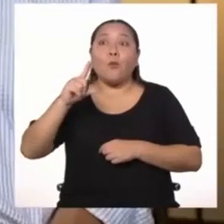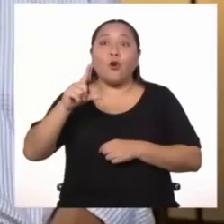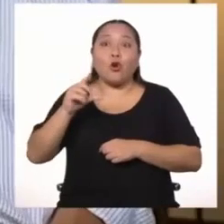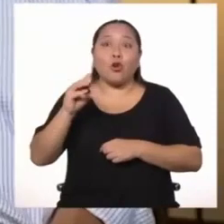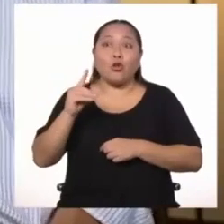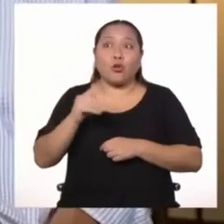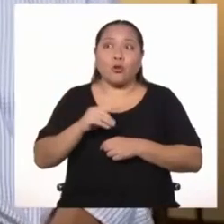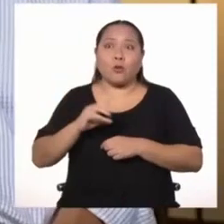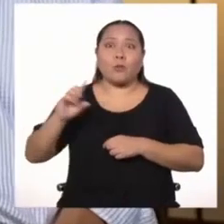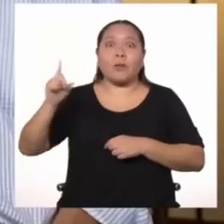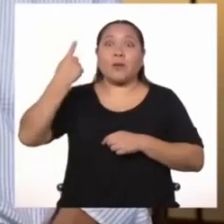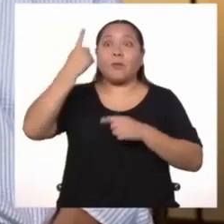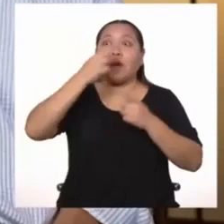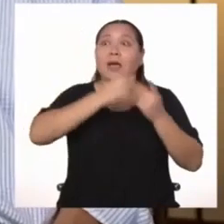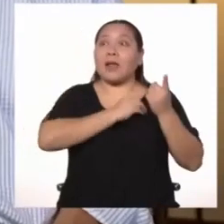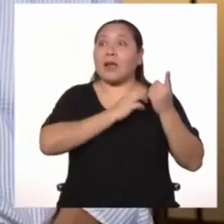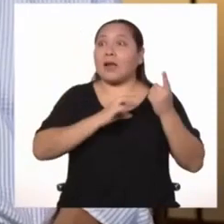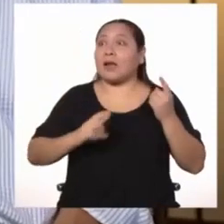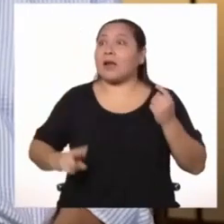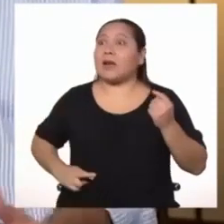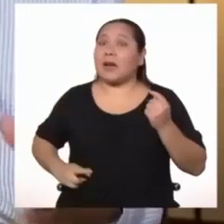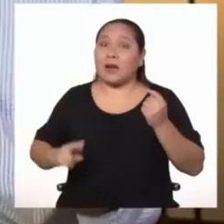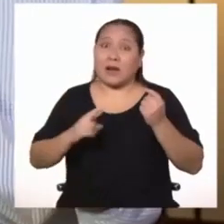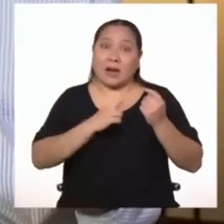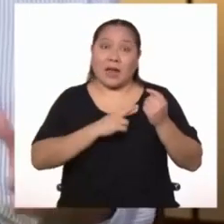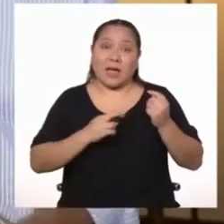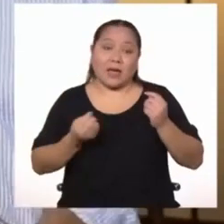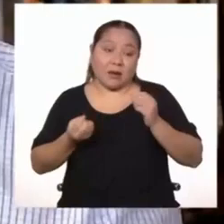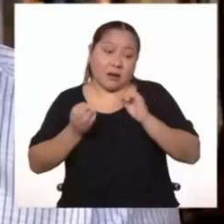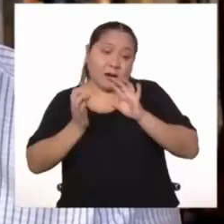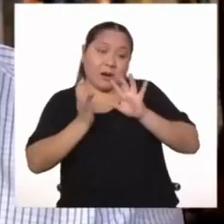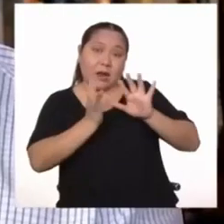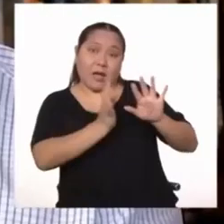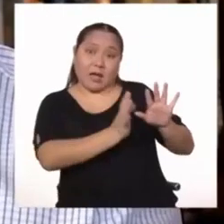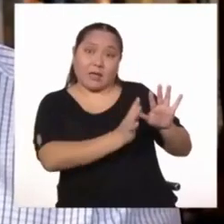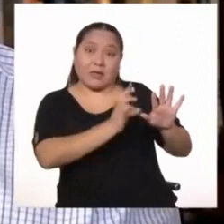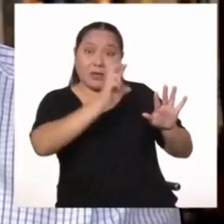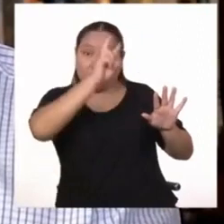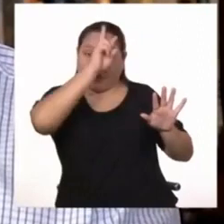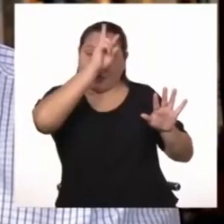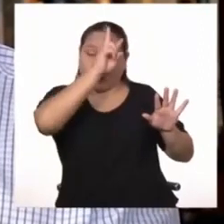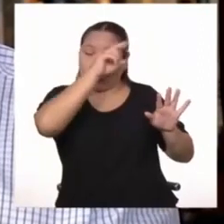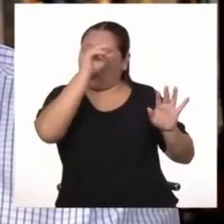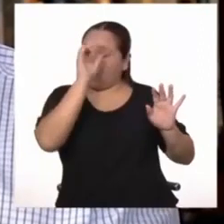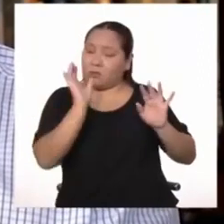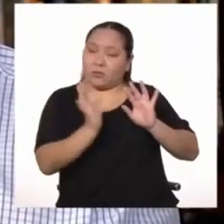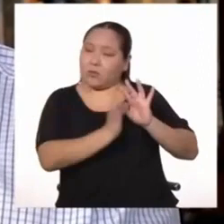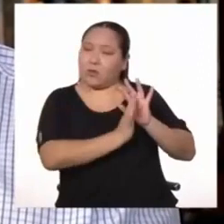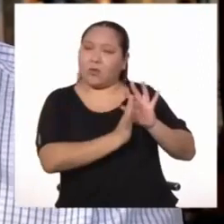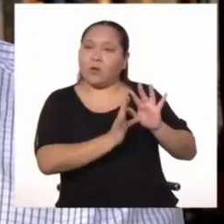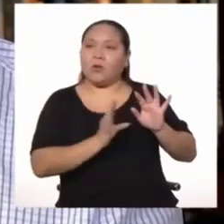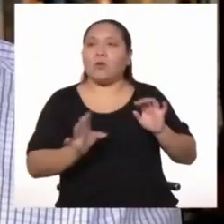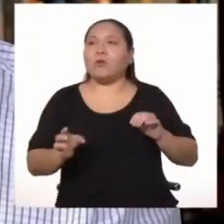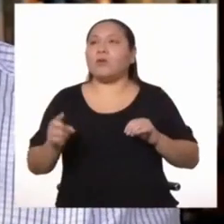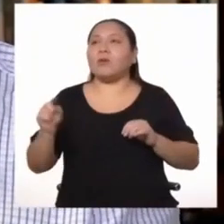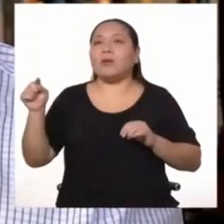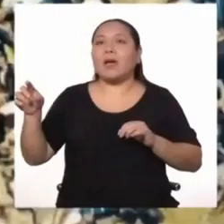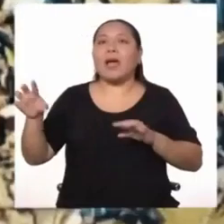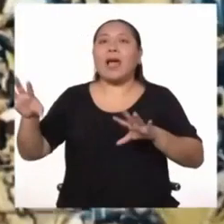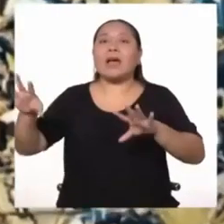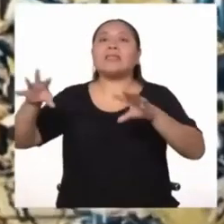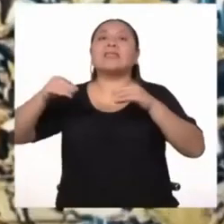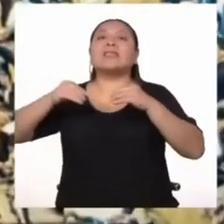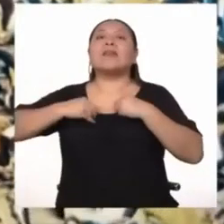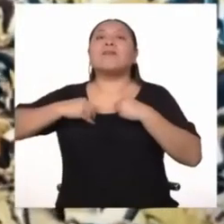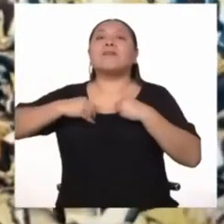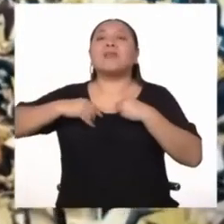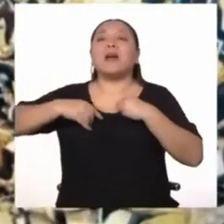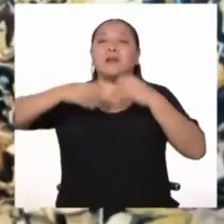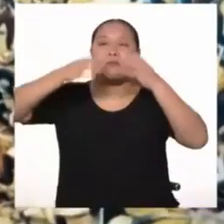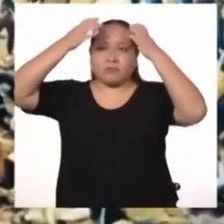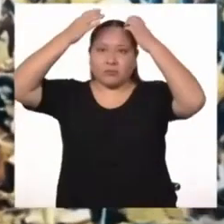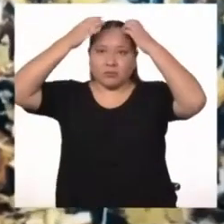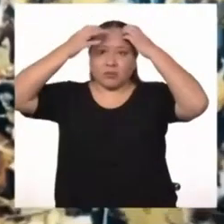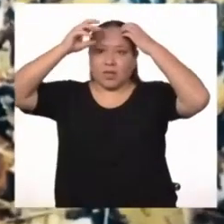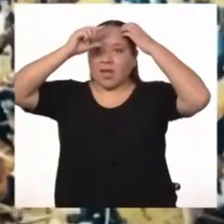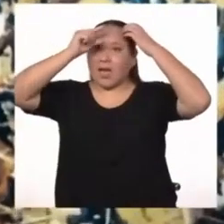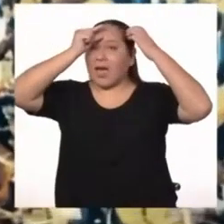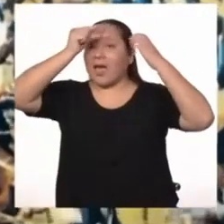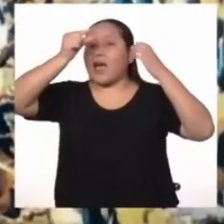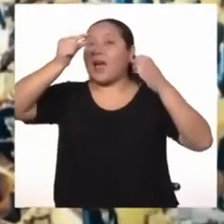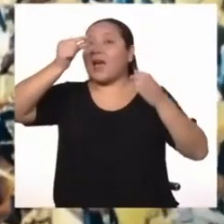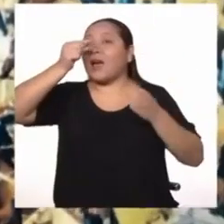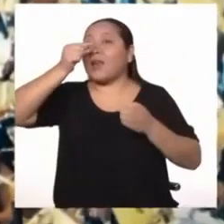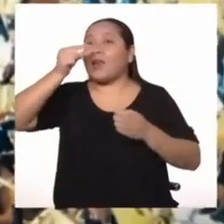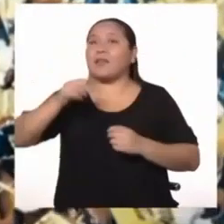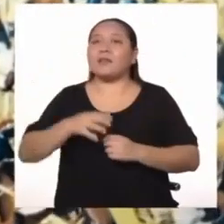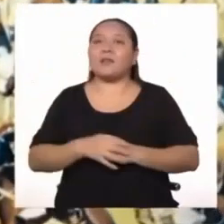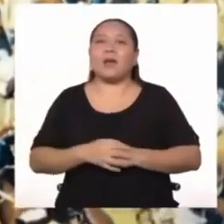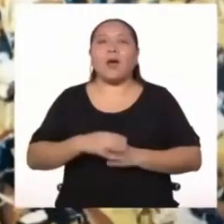rechazado no solamente la corona del imperio peruano, sino la corona de Grecia. El ejército